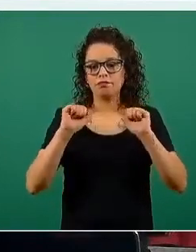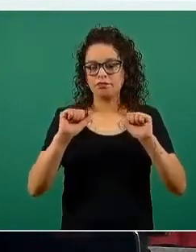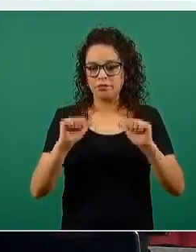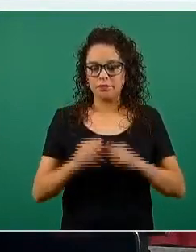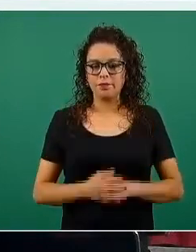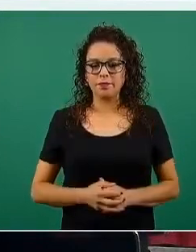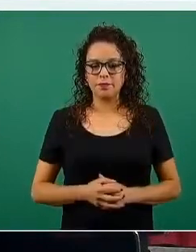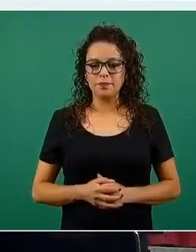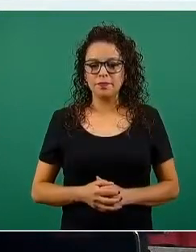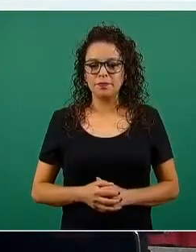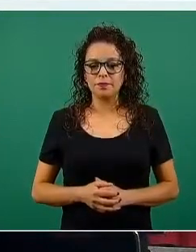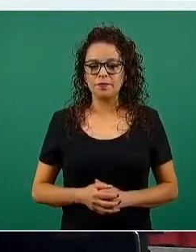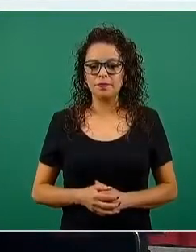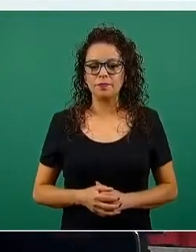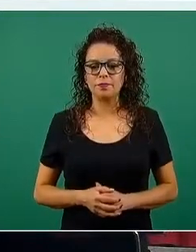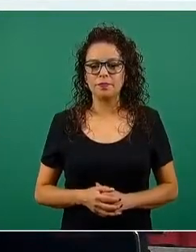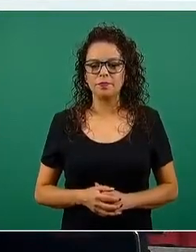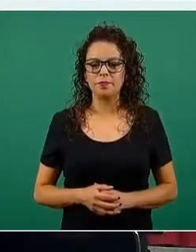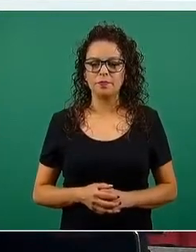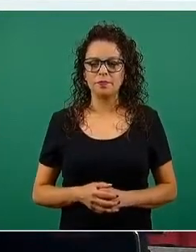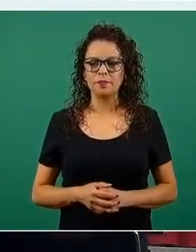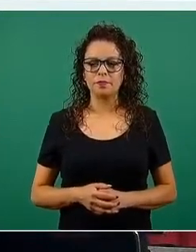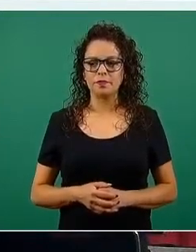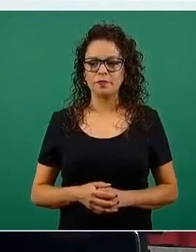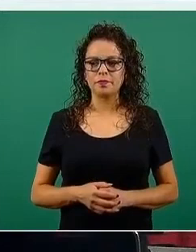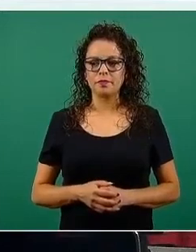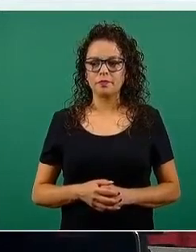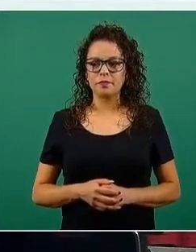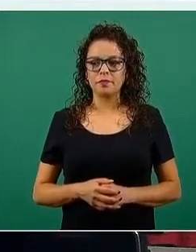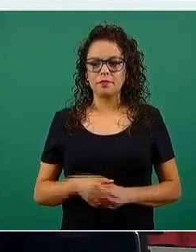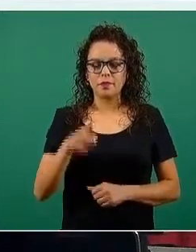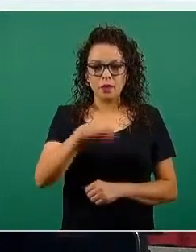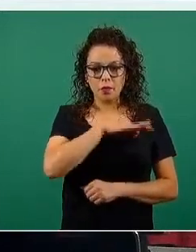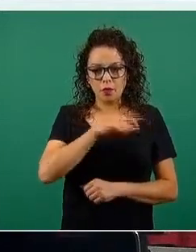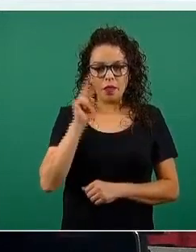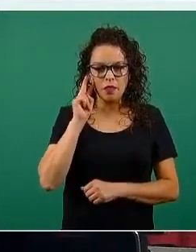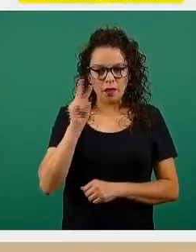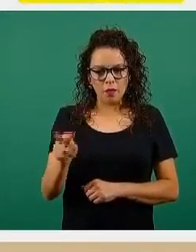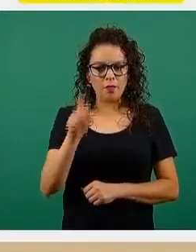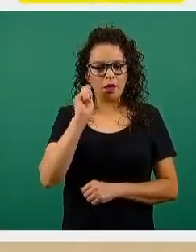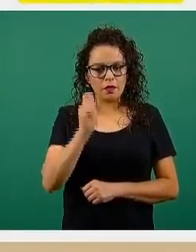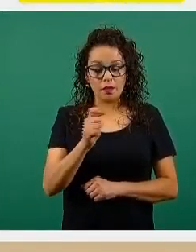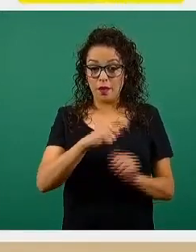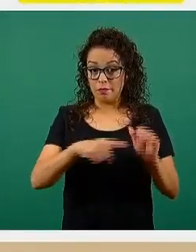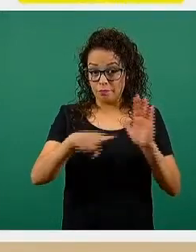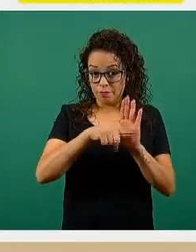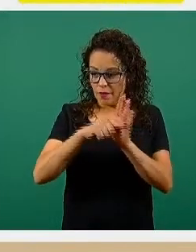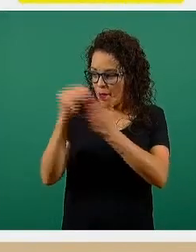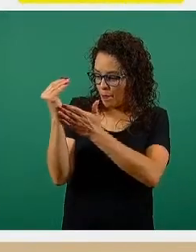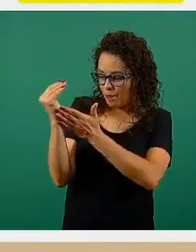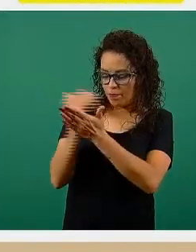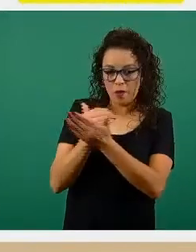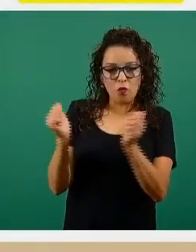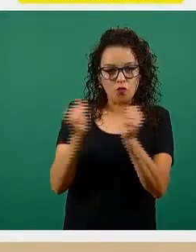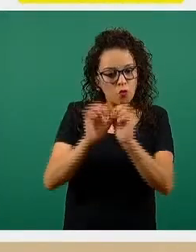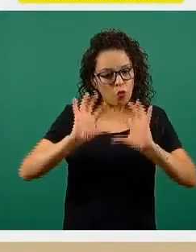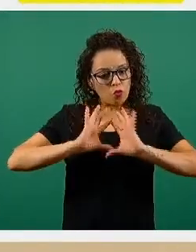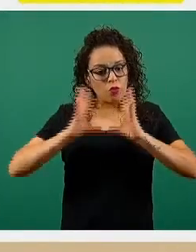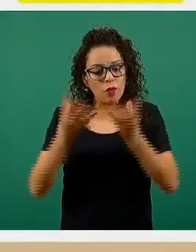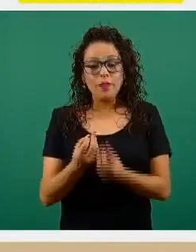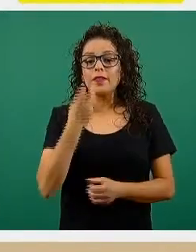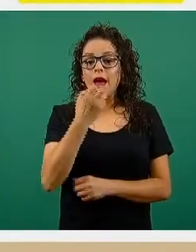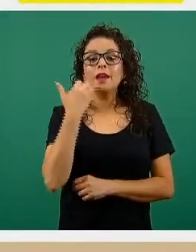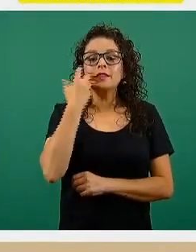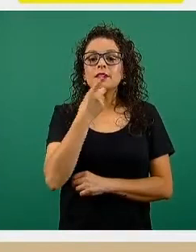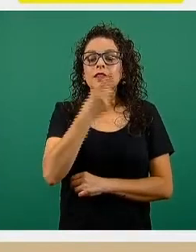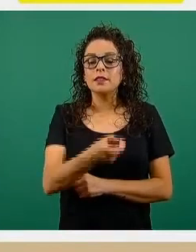una proporción, si suman esto y se lo restan al total, esa es la proporción de los